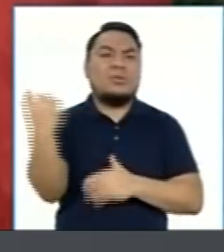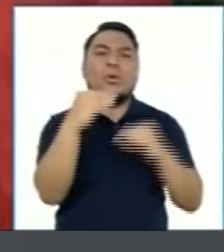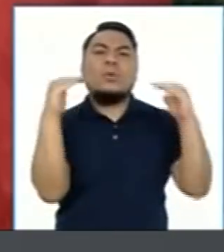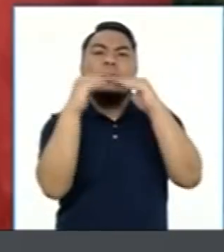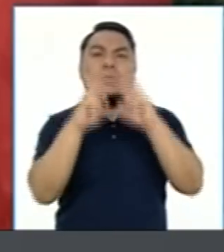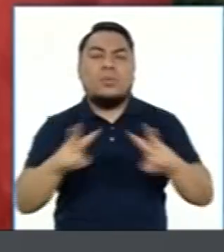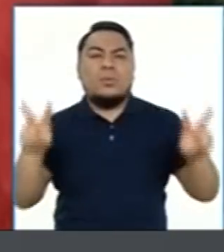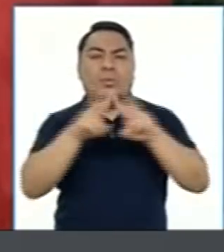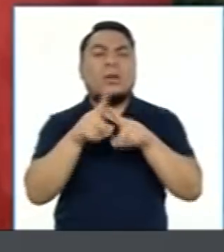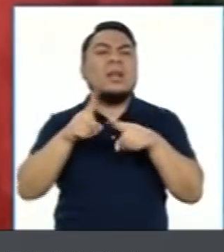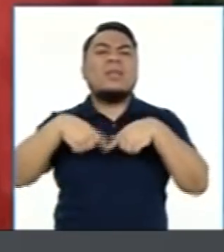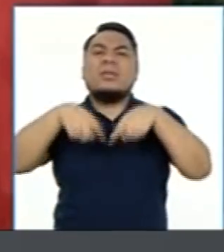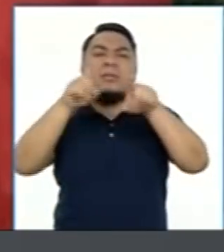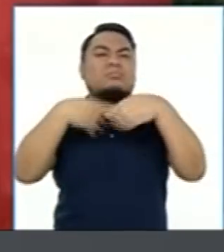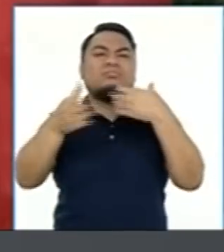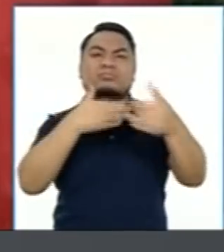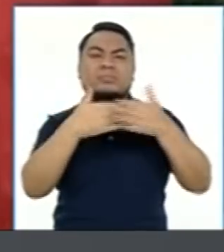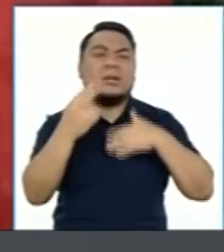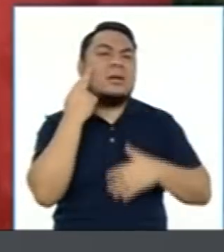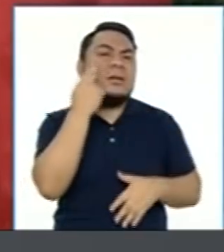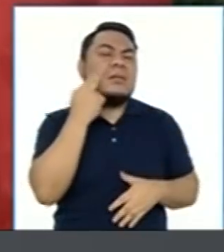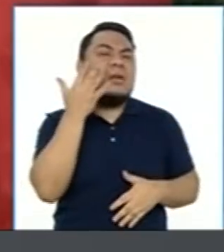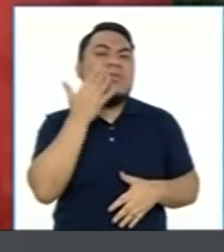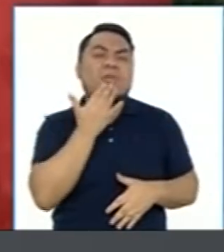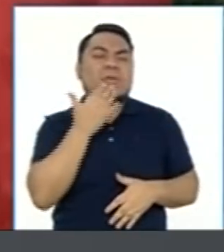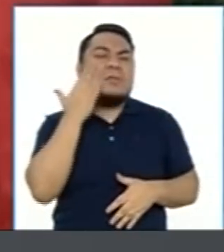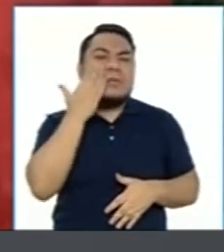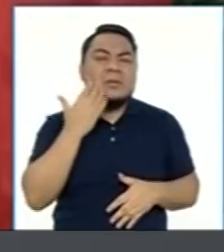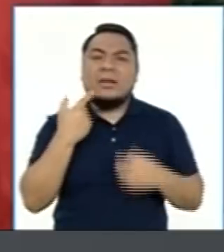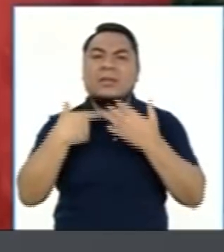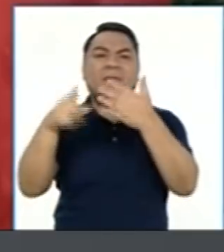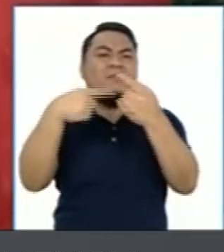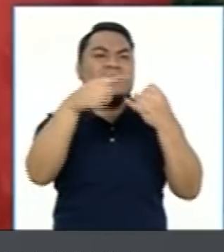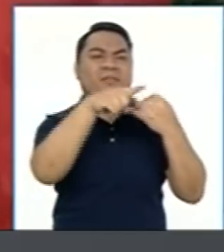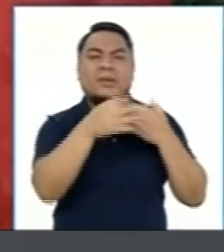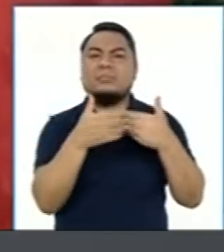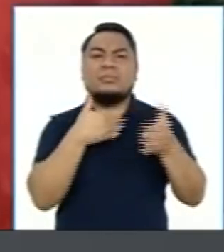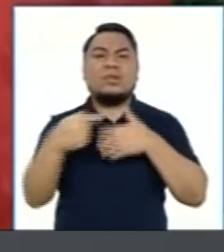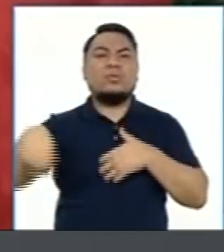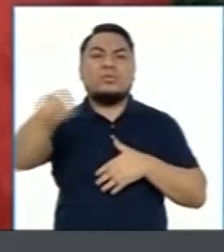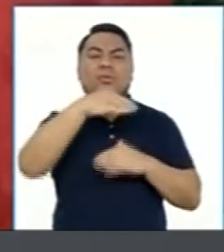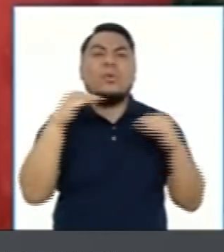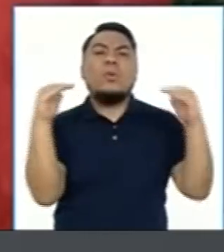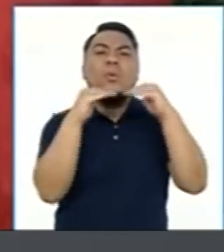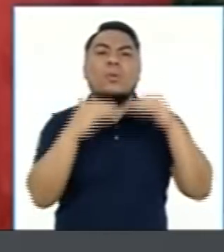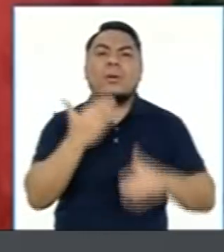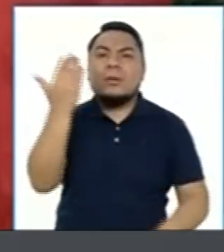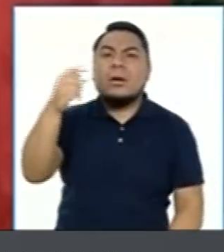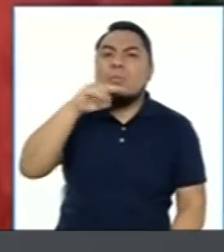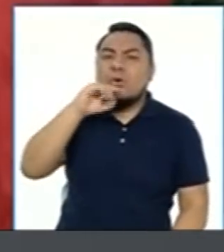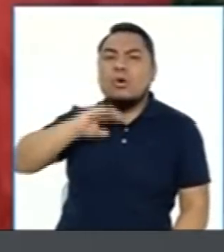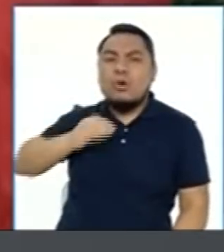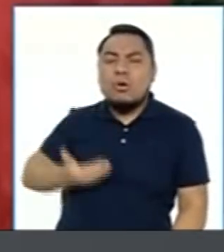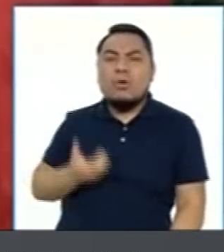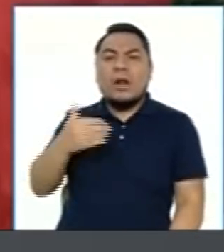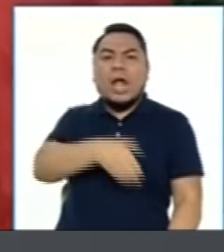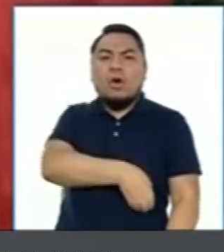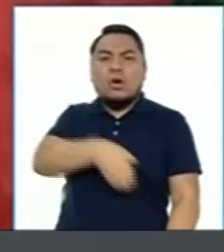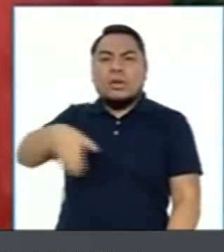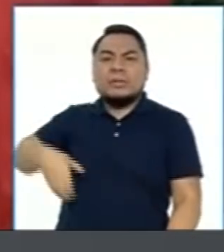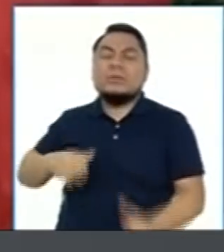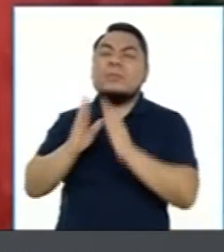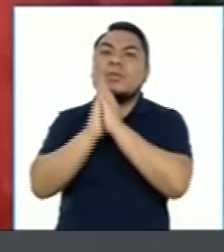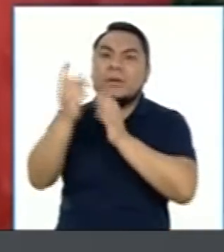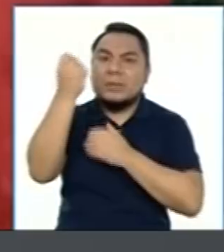Independientemente del color de nuestra piel. Valemos lo mismo. Señora congresista, valemos lo